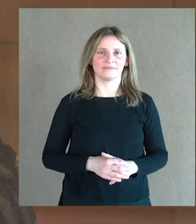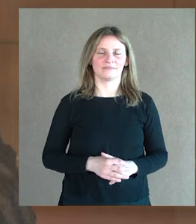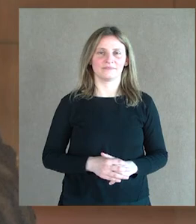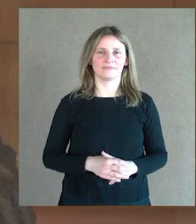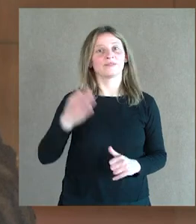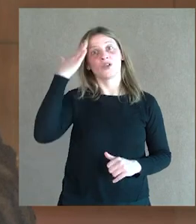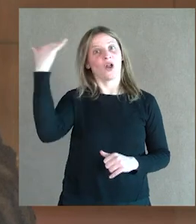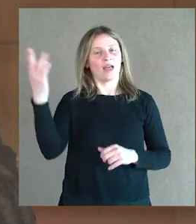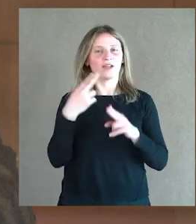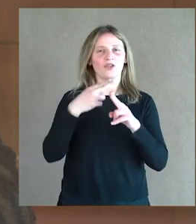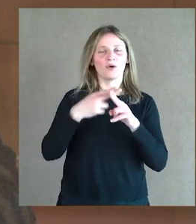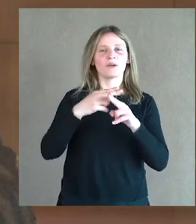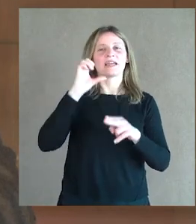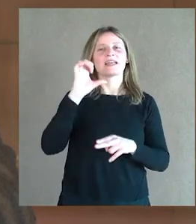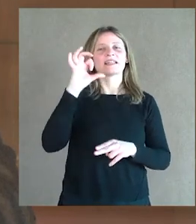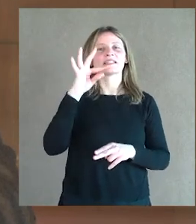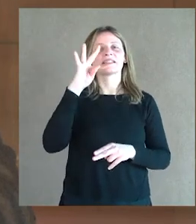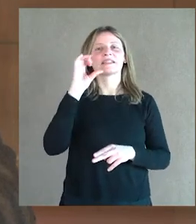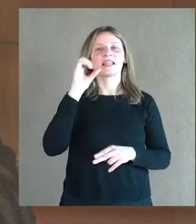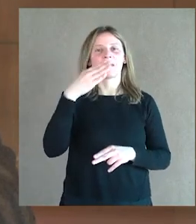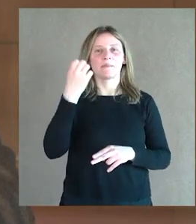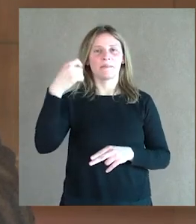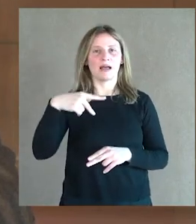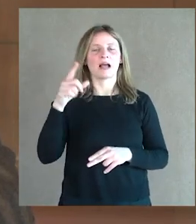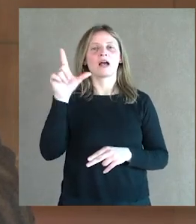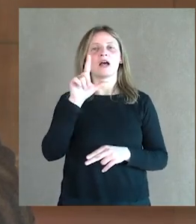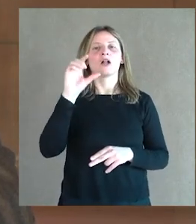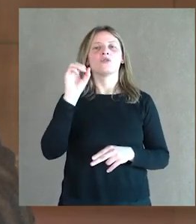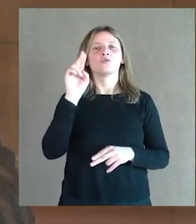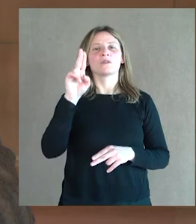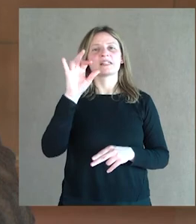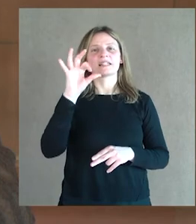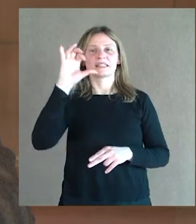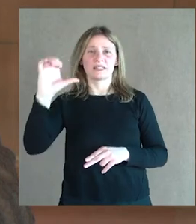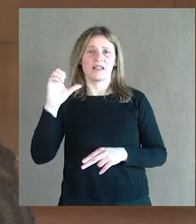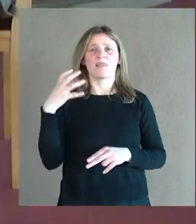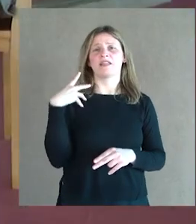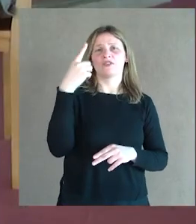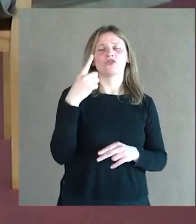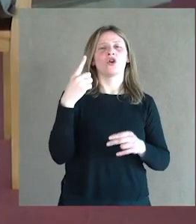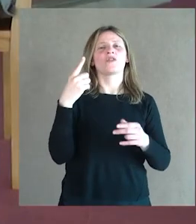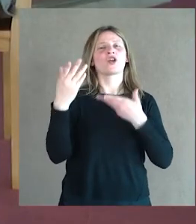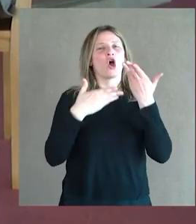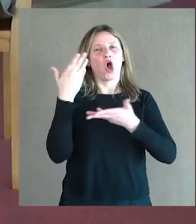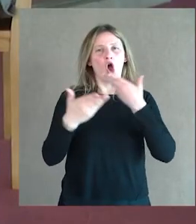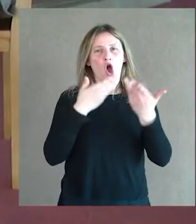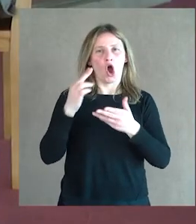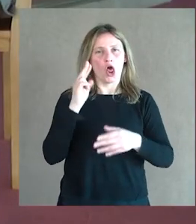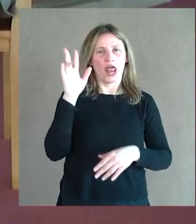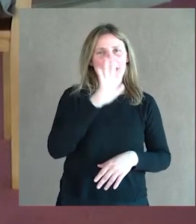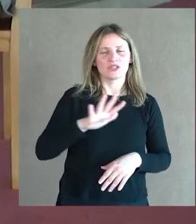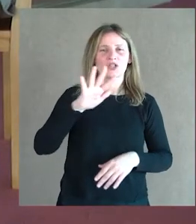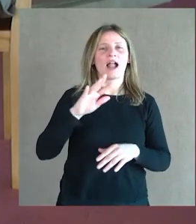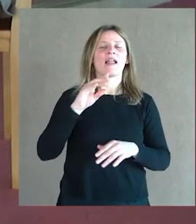Hola, mi nombre es Esteban Luis, soy el director del Coro Nacional del Sodre y bueno, estamos acá con el maestro Juan